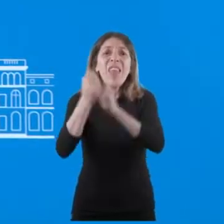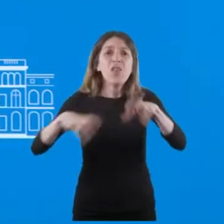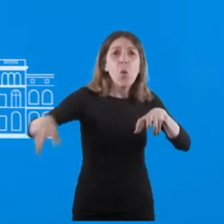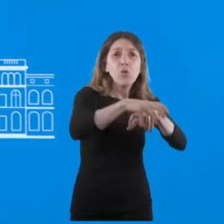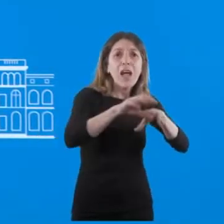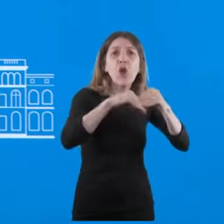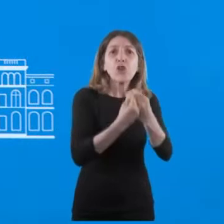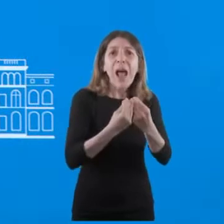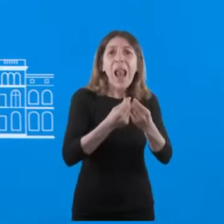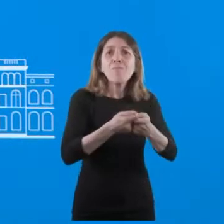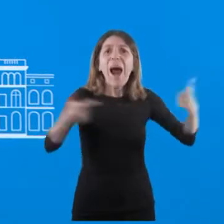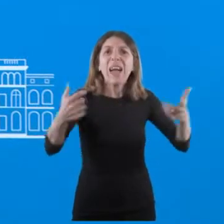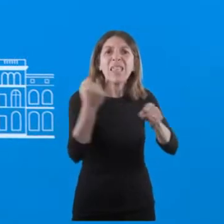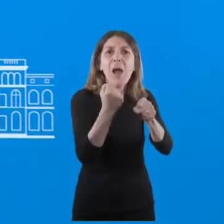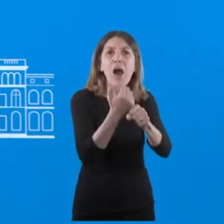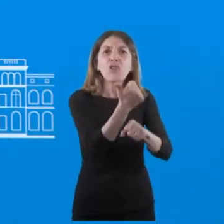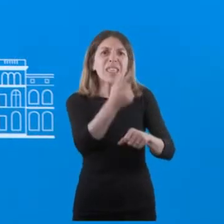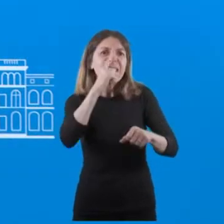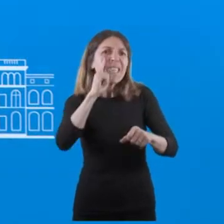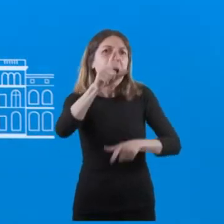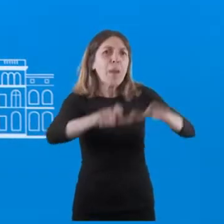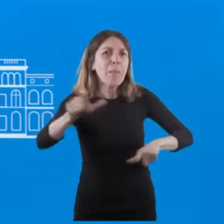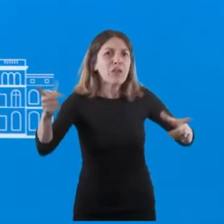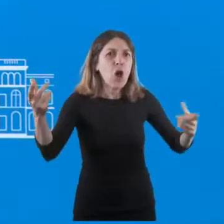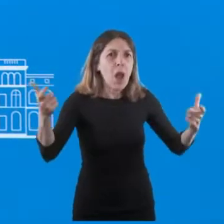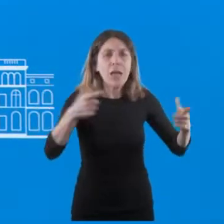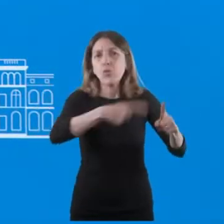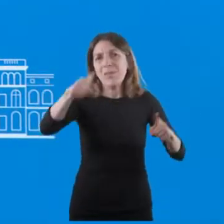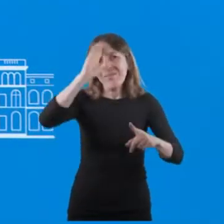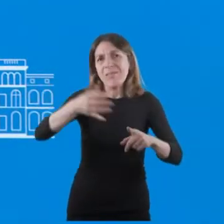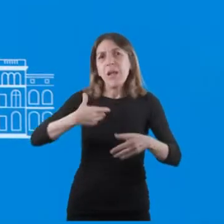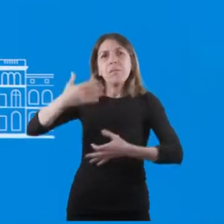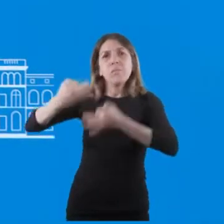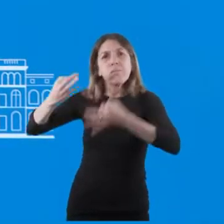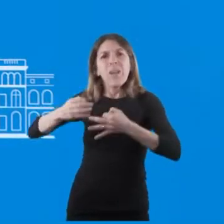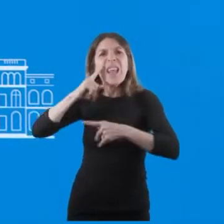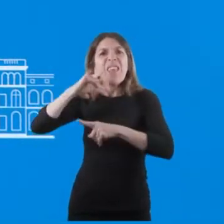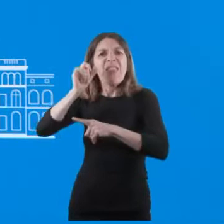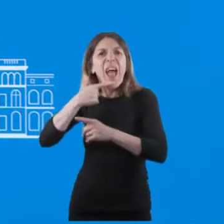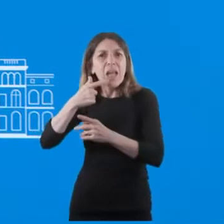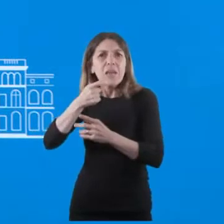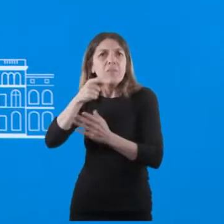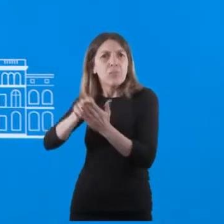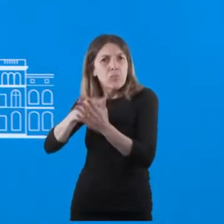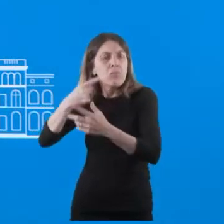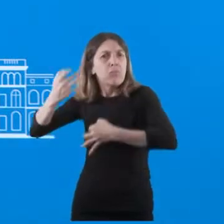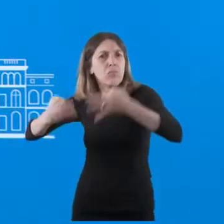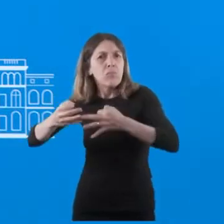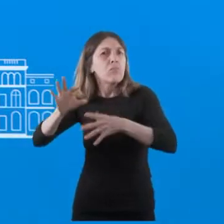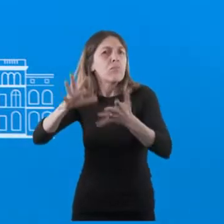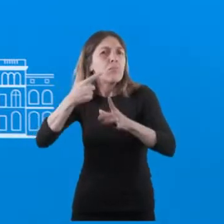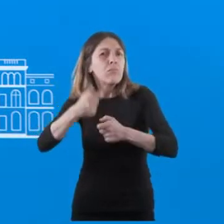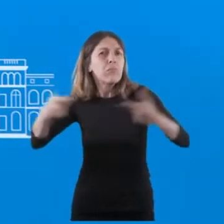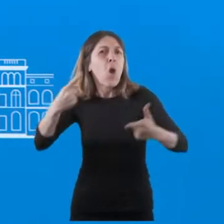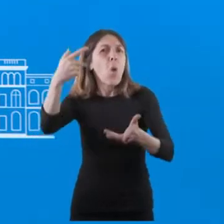.000 puestos de trabajo formales. Ustedes saben que la última medición del INDEC habla de un crecimiento de casi